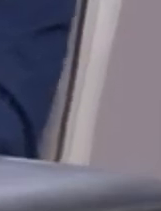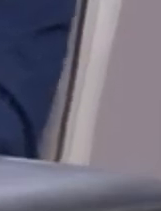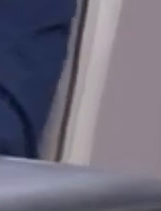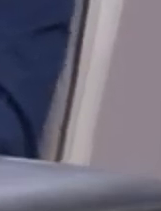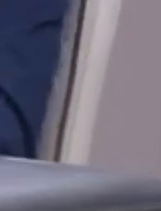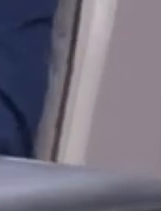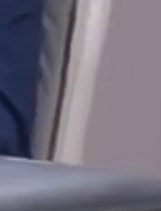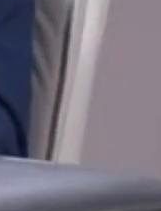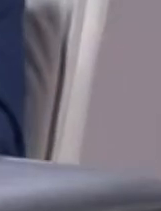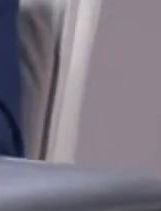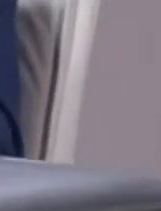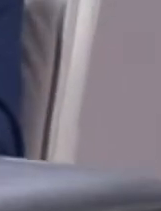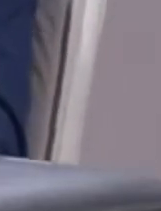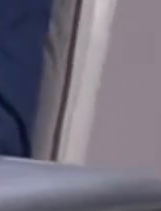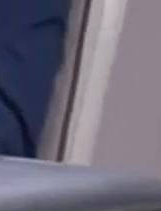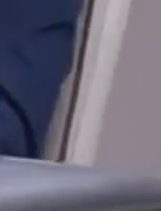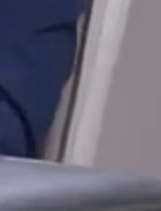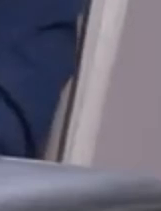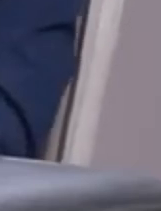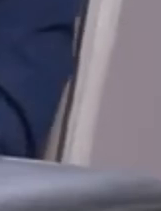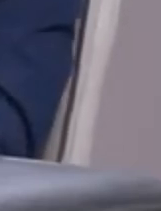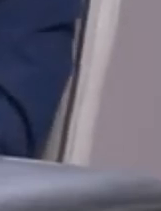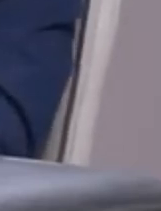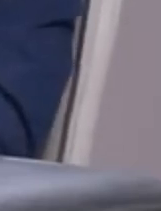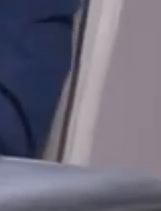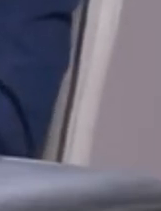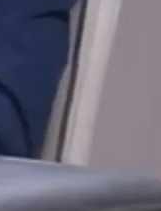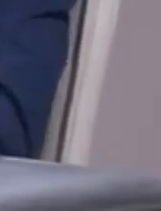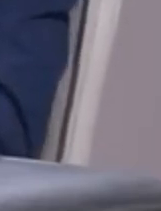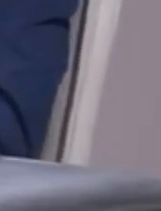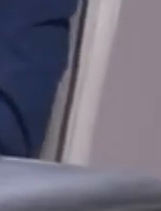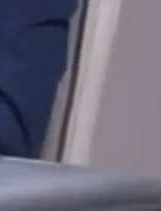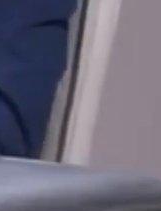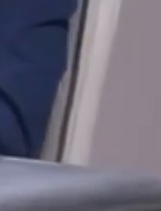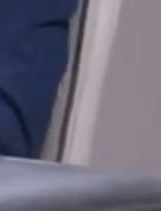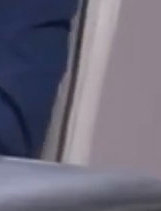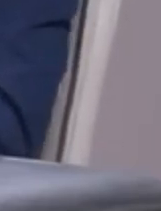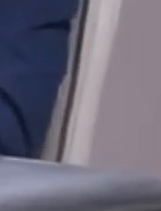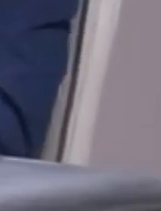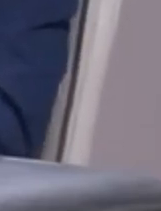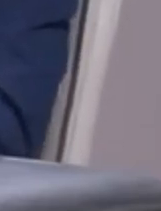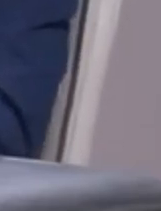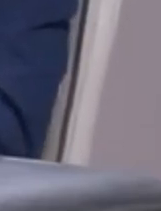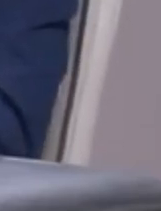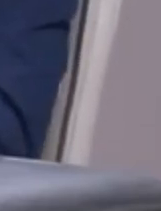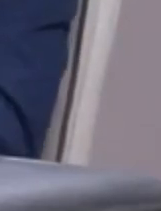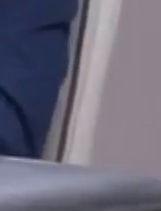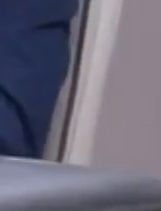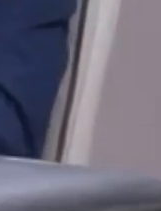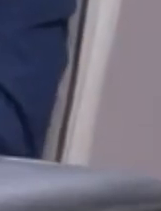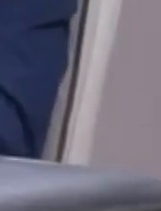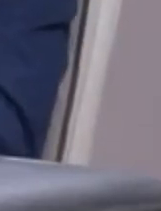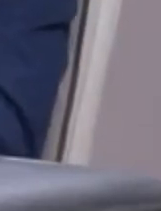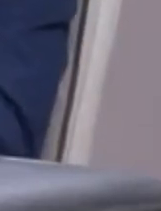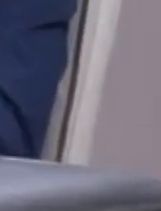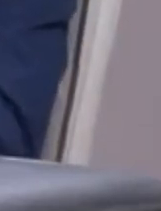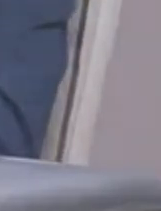y ver hasta dónde lo podemos extender en el resto del año que se mantengan y que puedan seguir prestando servicios a nuestros